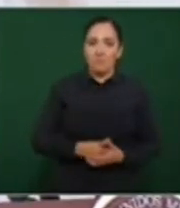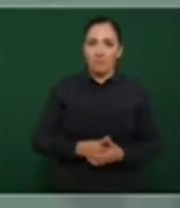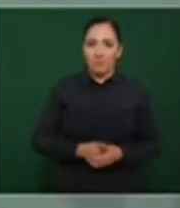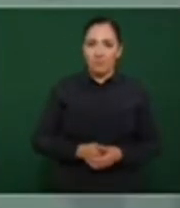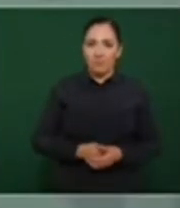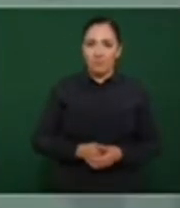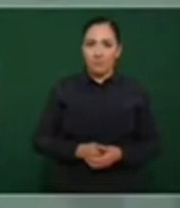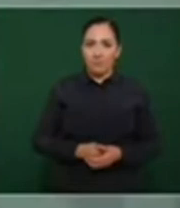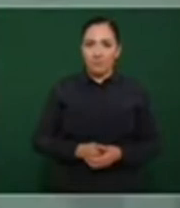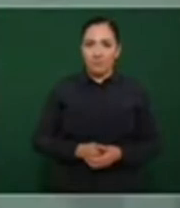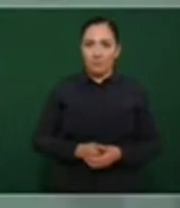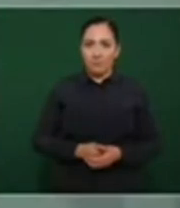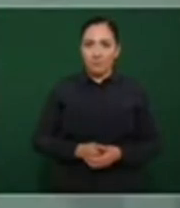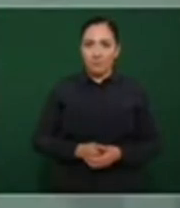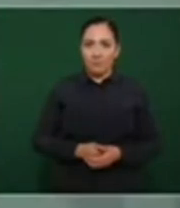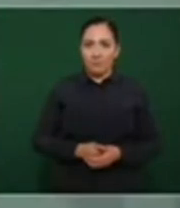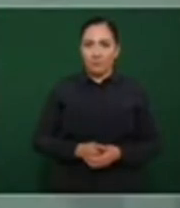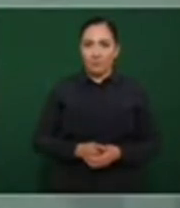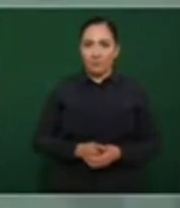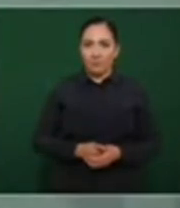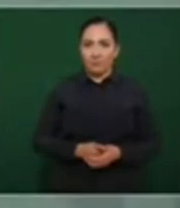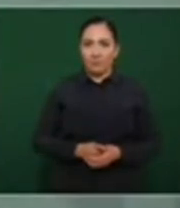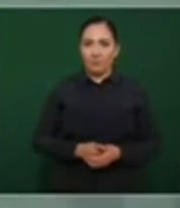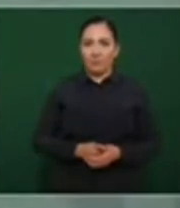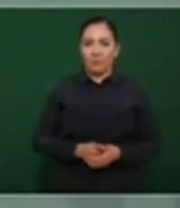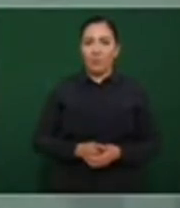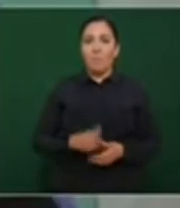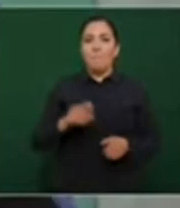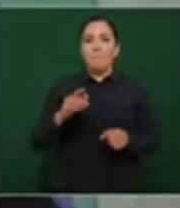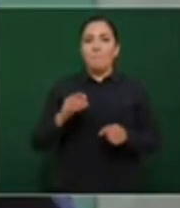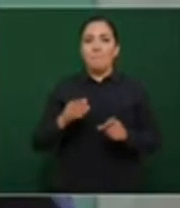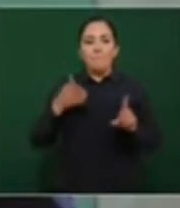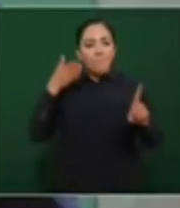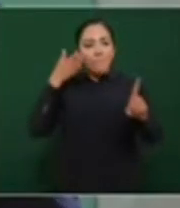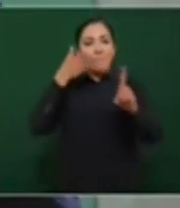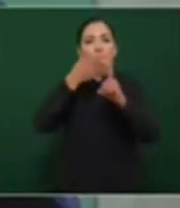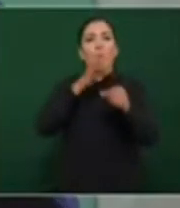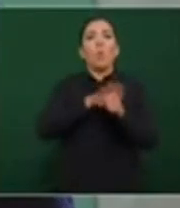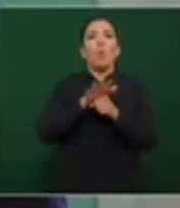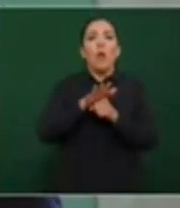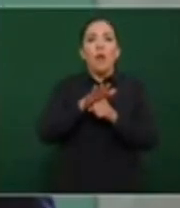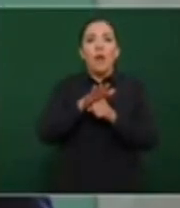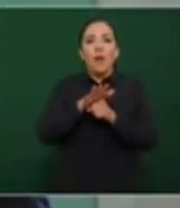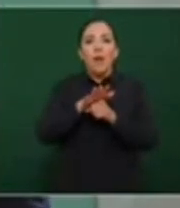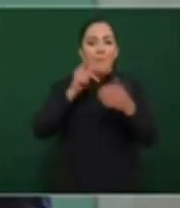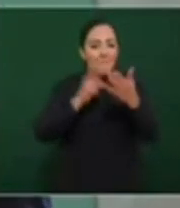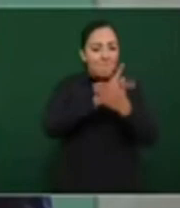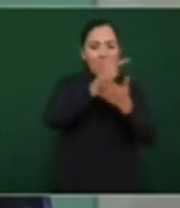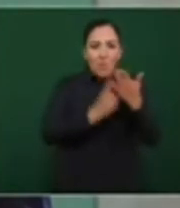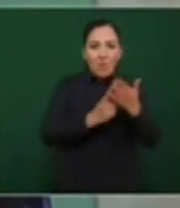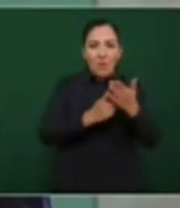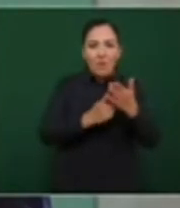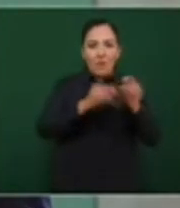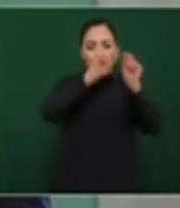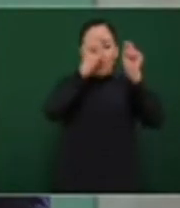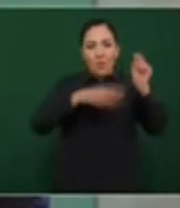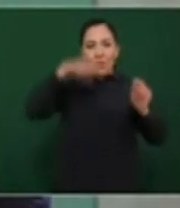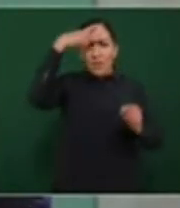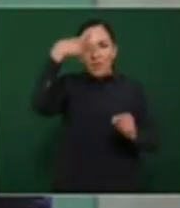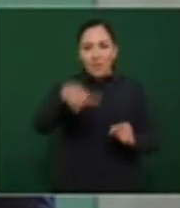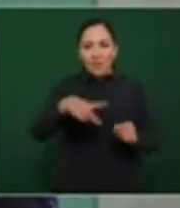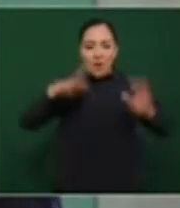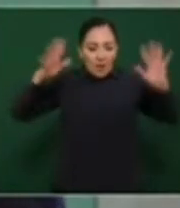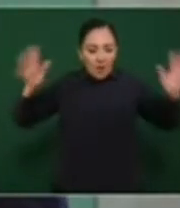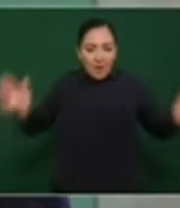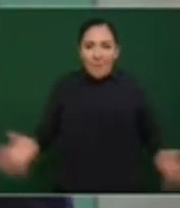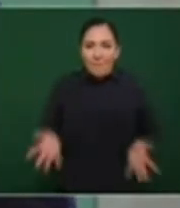Es el proyecto de nación que estamos impulsando millones de mexicanos, que no